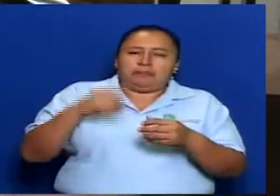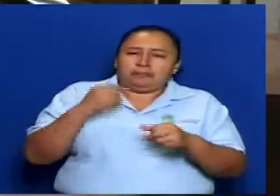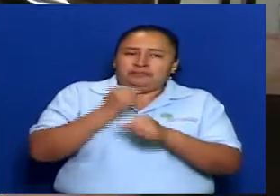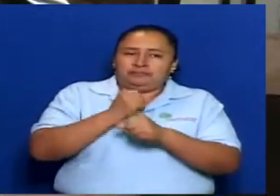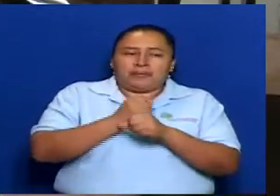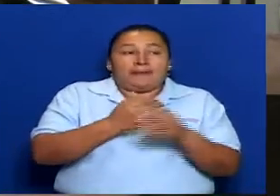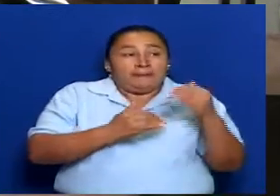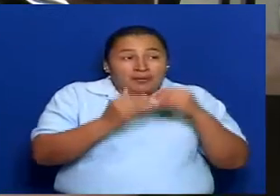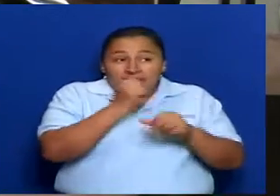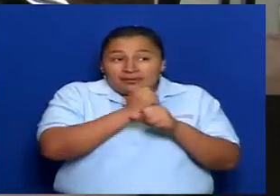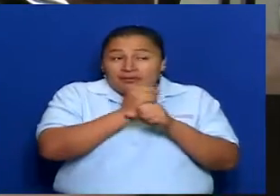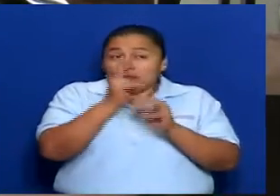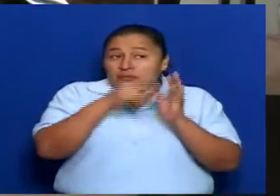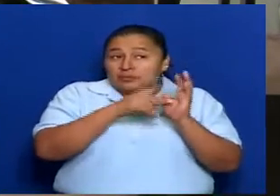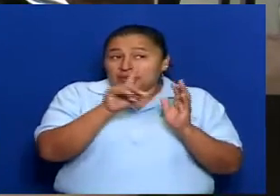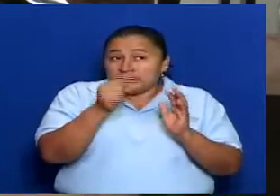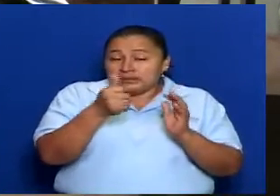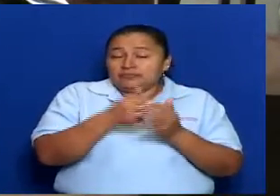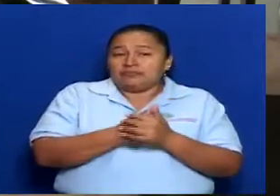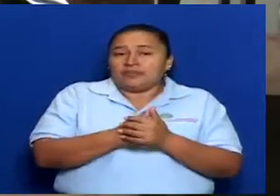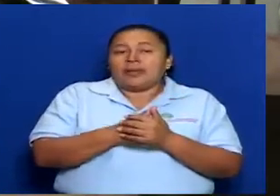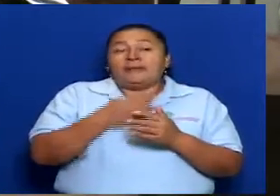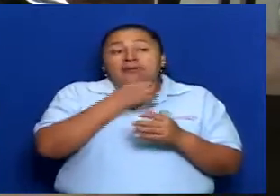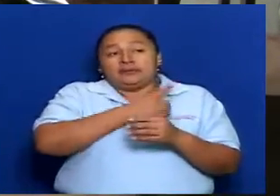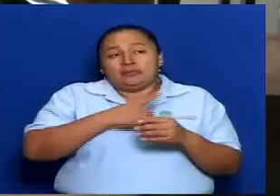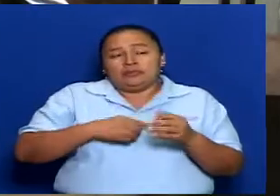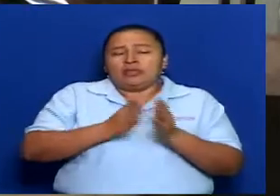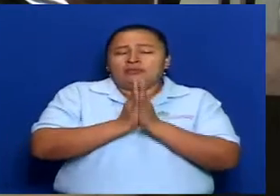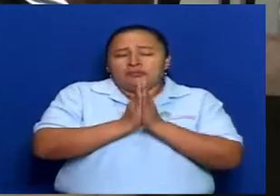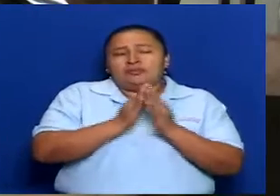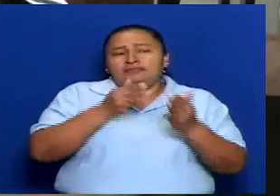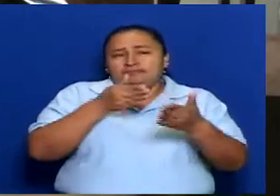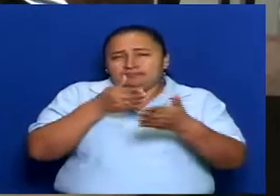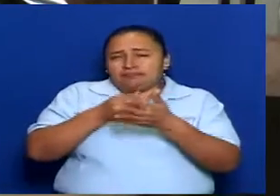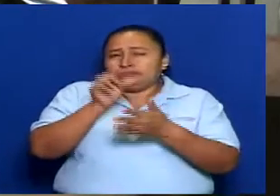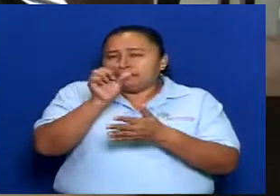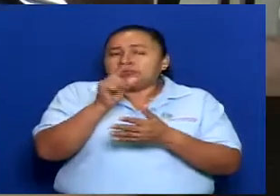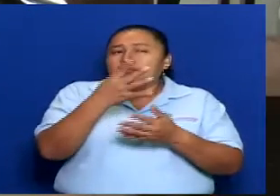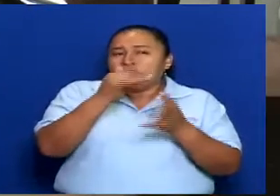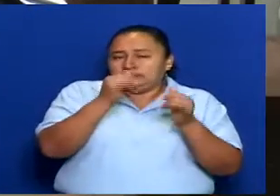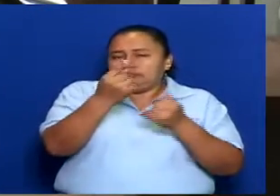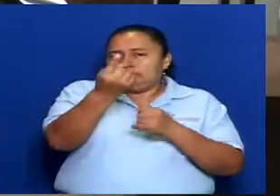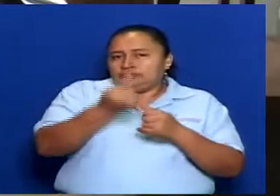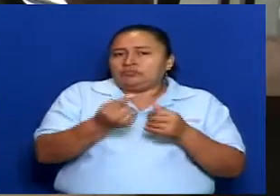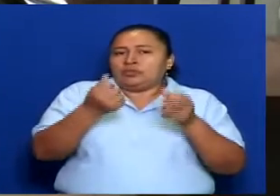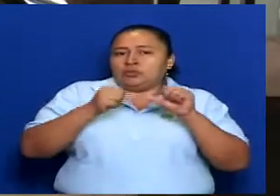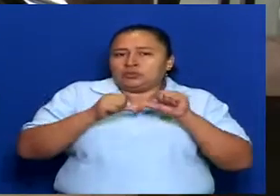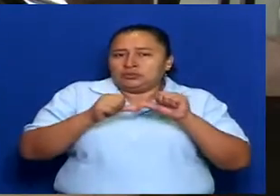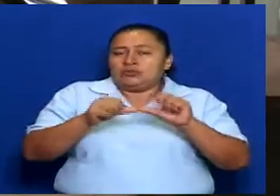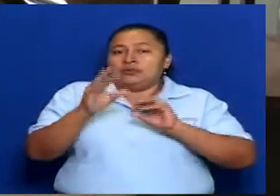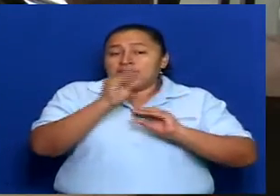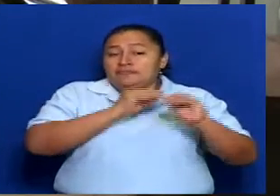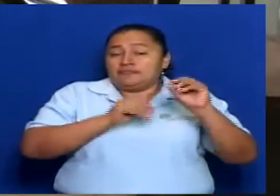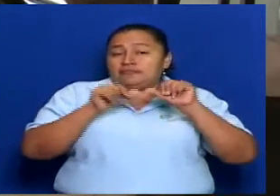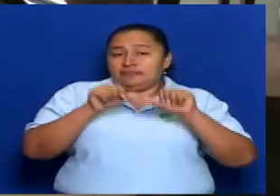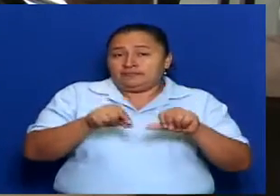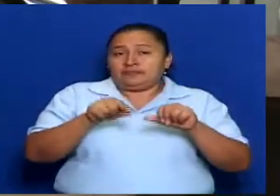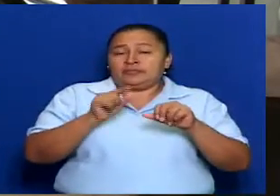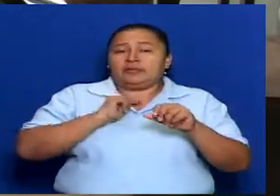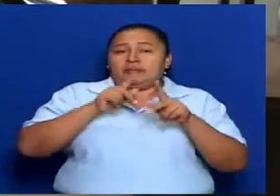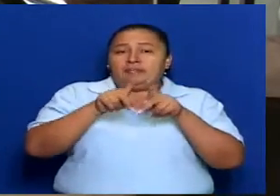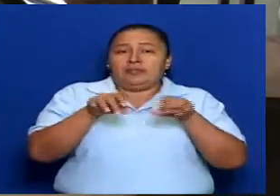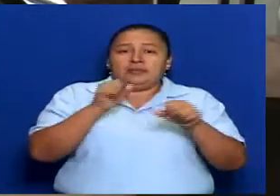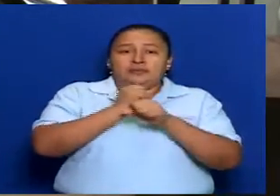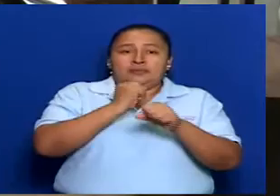2016. Diputadas, permítanos hacer un breve corte, pero ya regresamos para que continuemos hablando sobre el